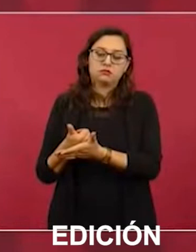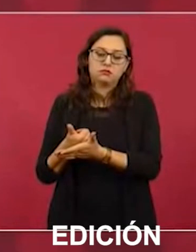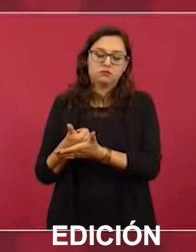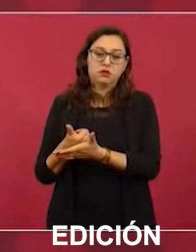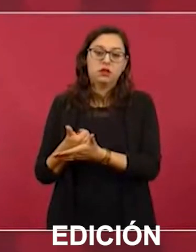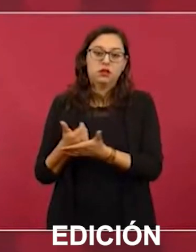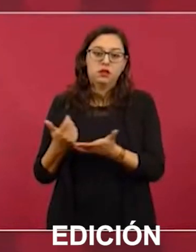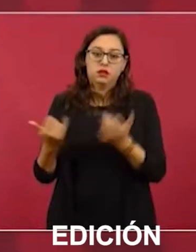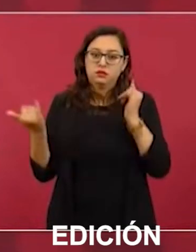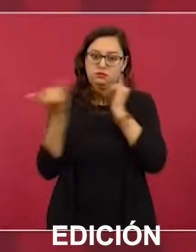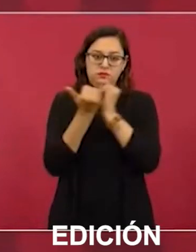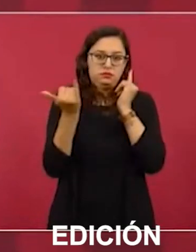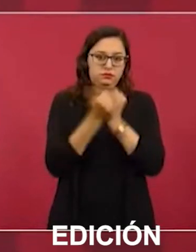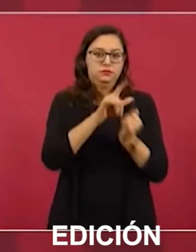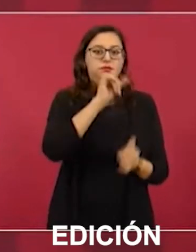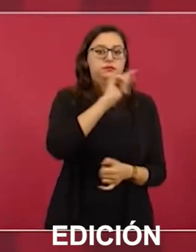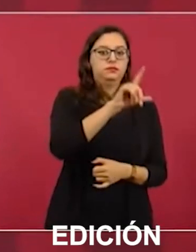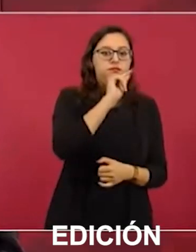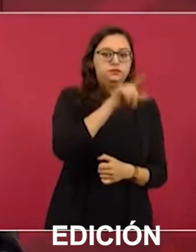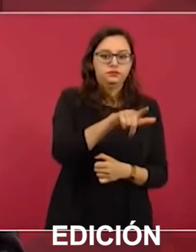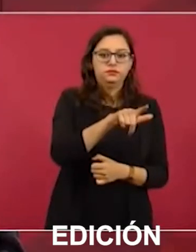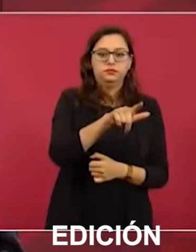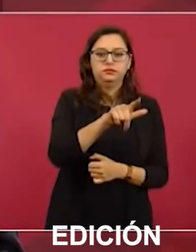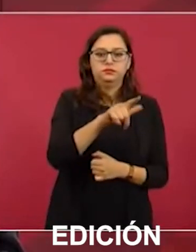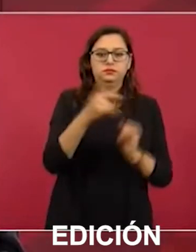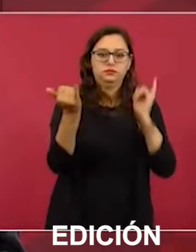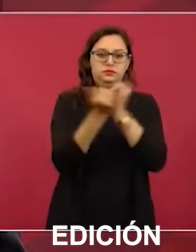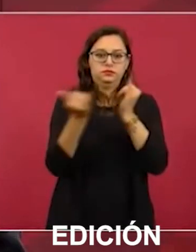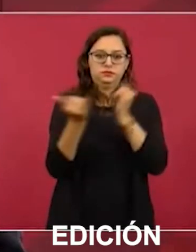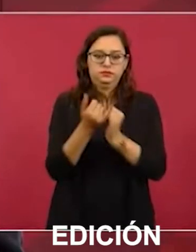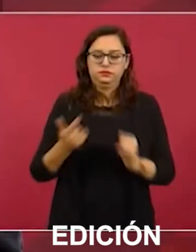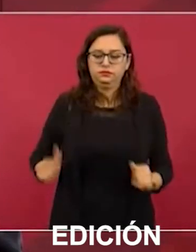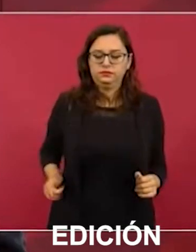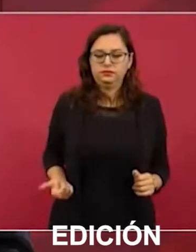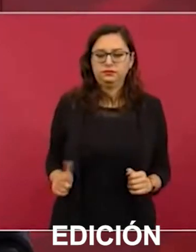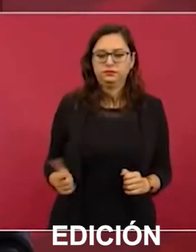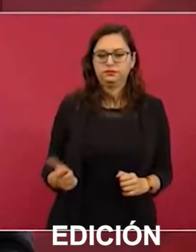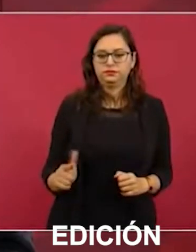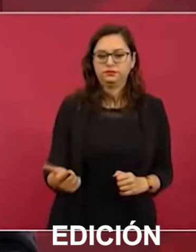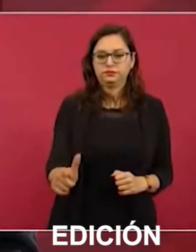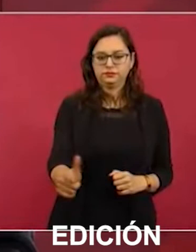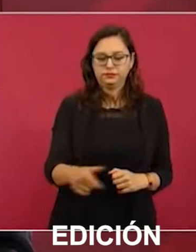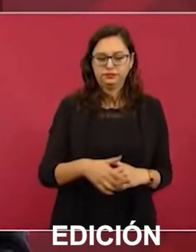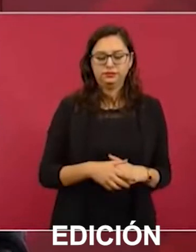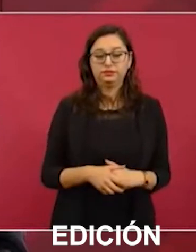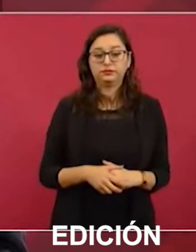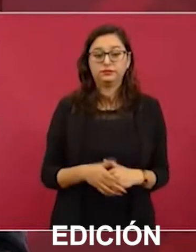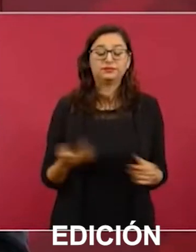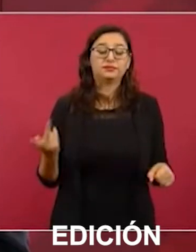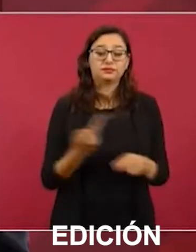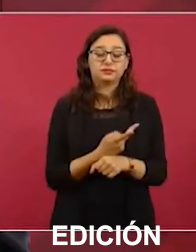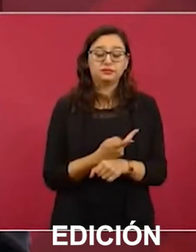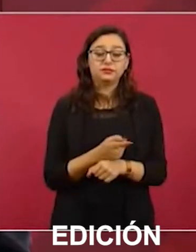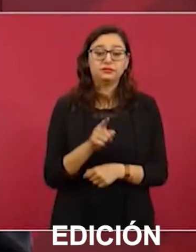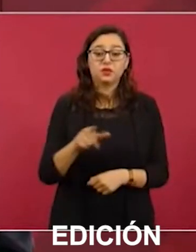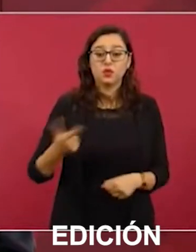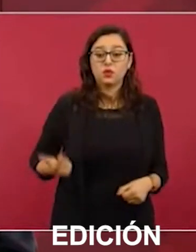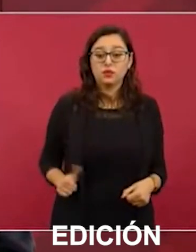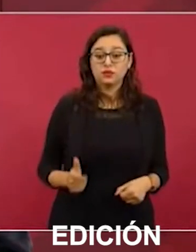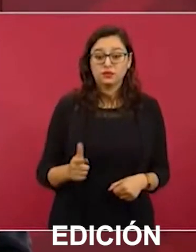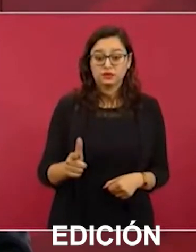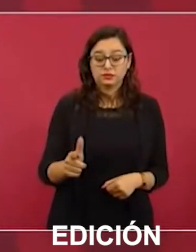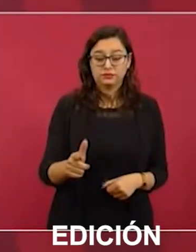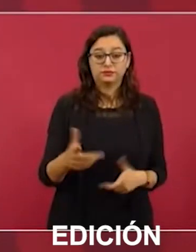haciendo en el caso de Jalisco, y lo estamos haciendo en el caso de Guanajuato. Como se cancela el proyecto de Zapotillo,